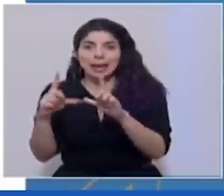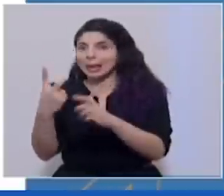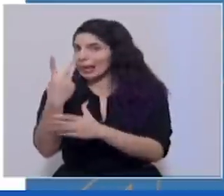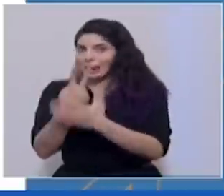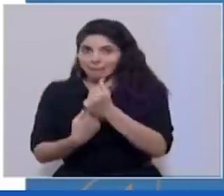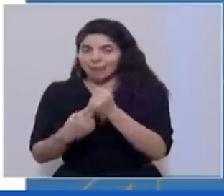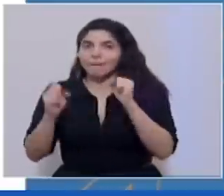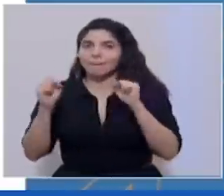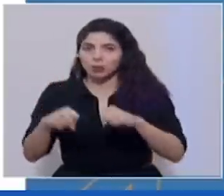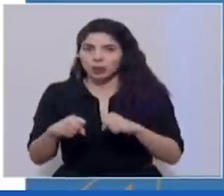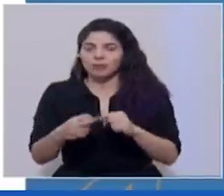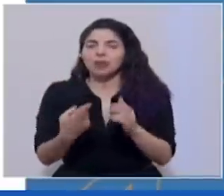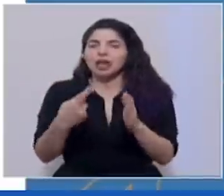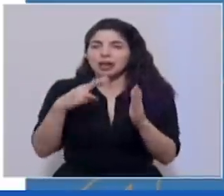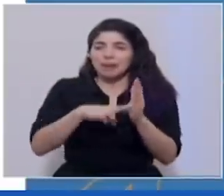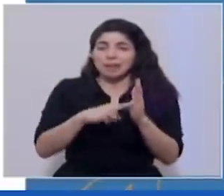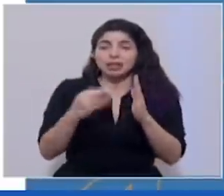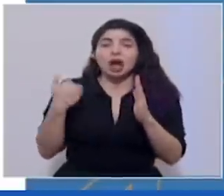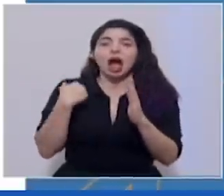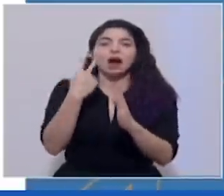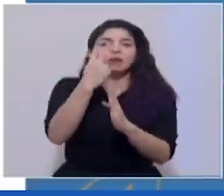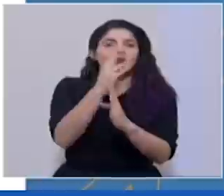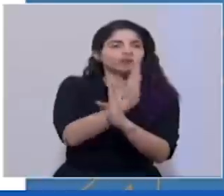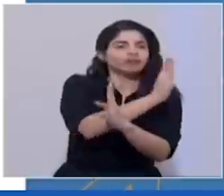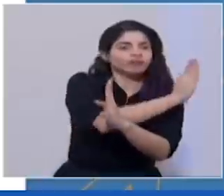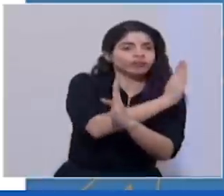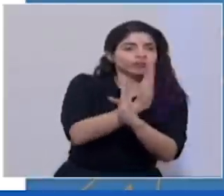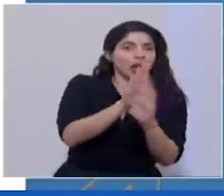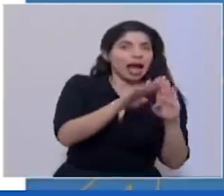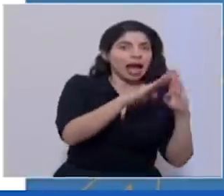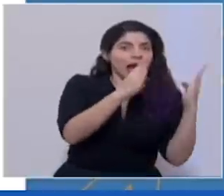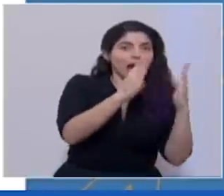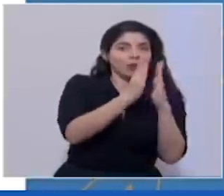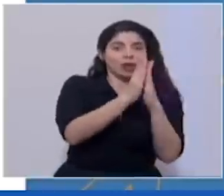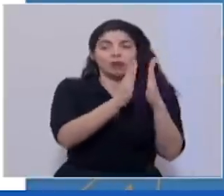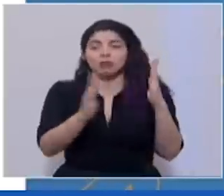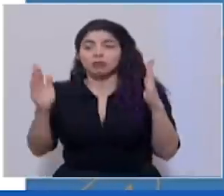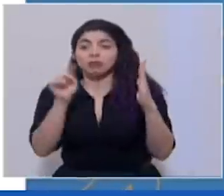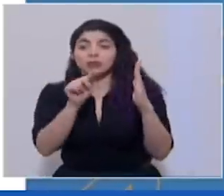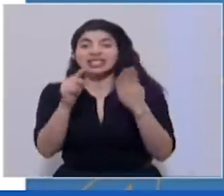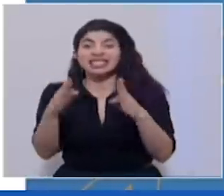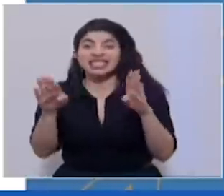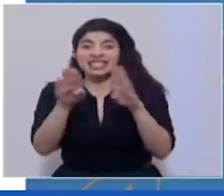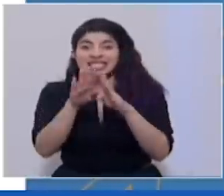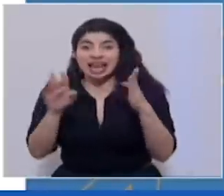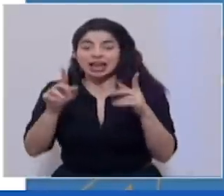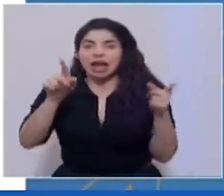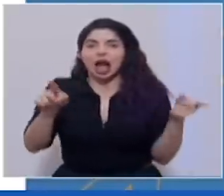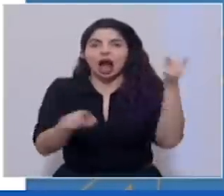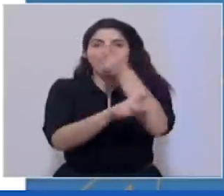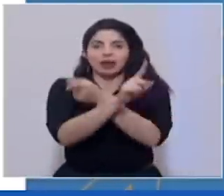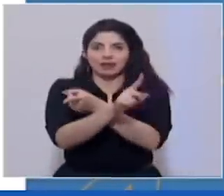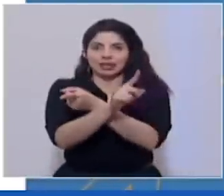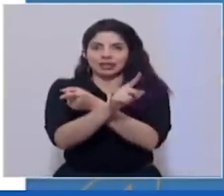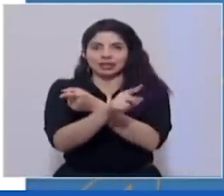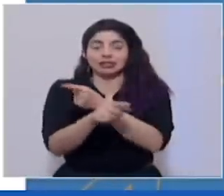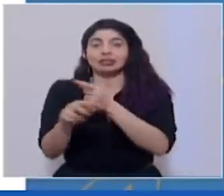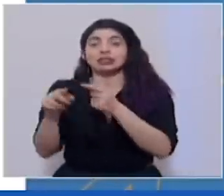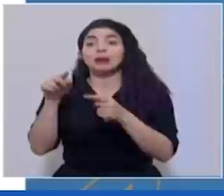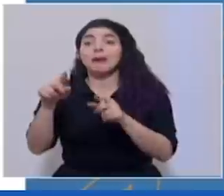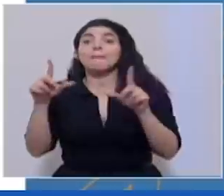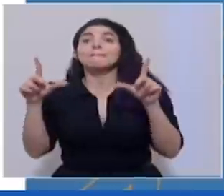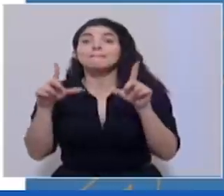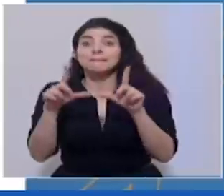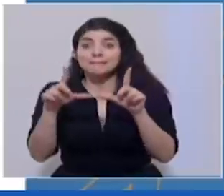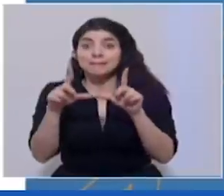impar. Repito, en esta fase de cierre, la restricción funciona a la inversa, sólo circularán las